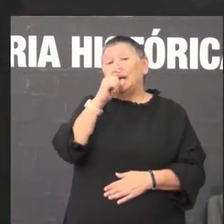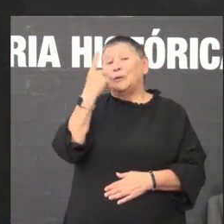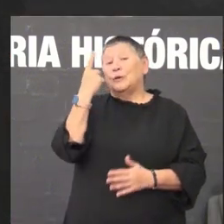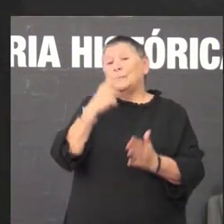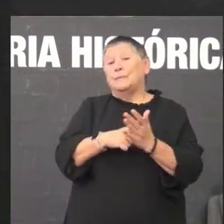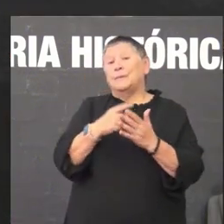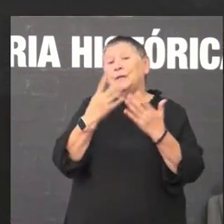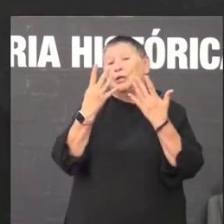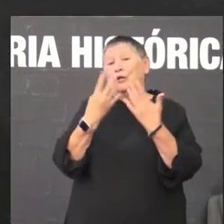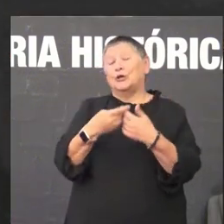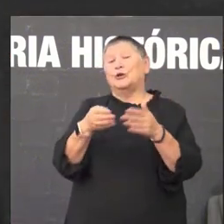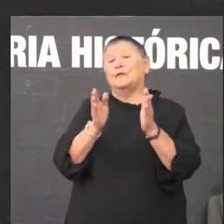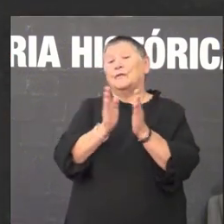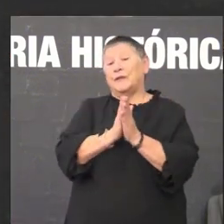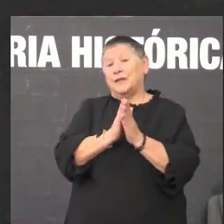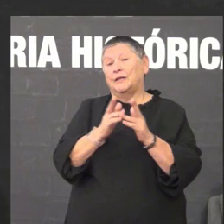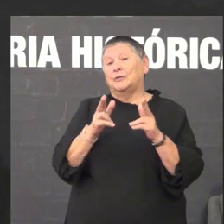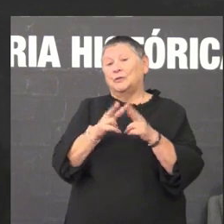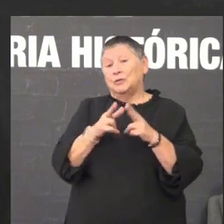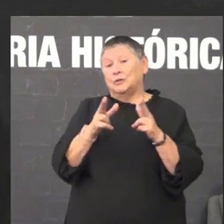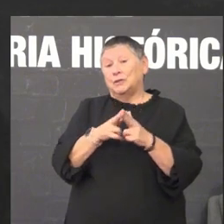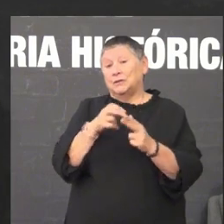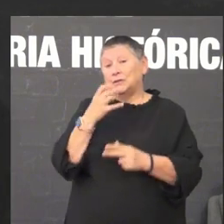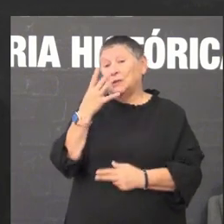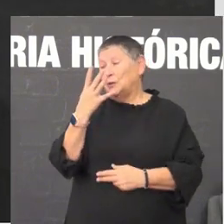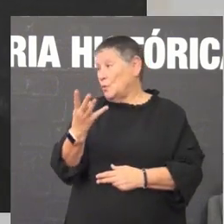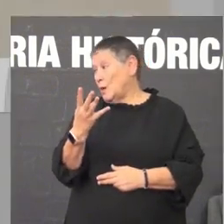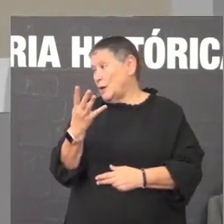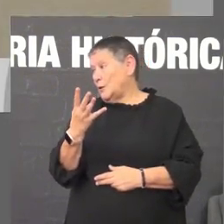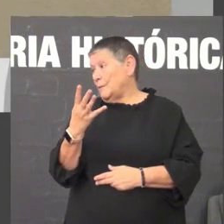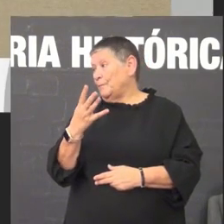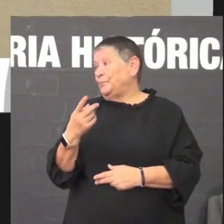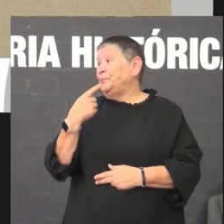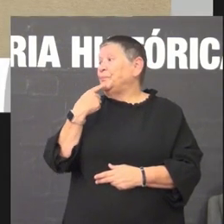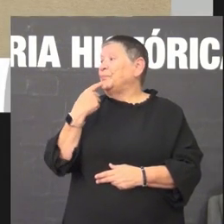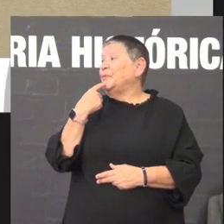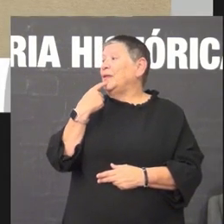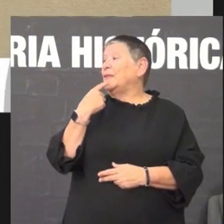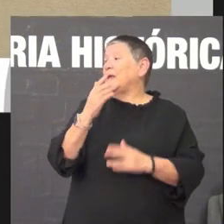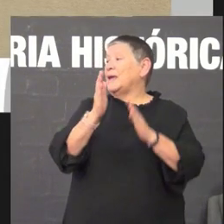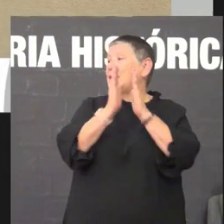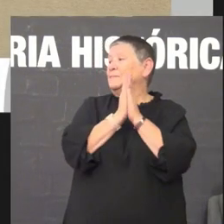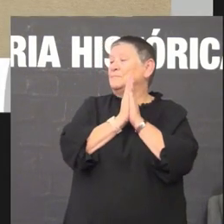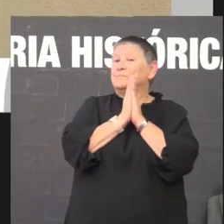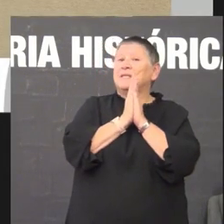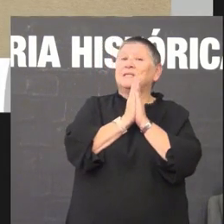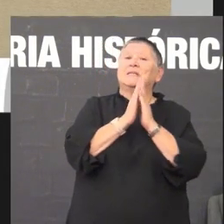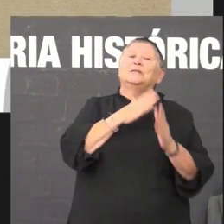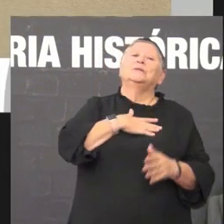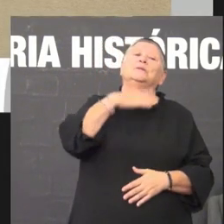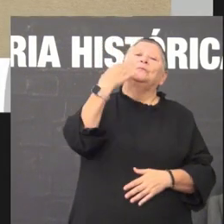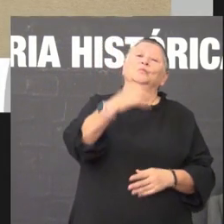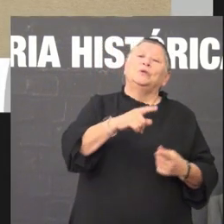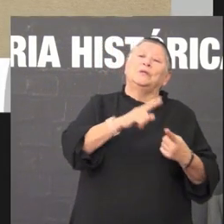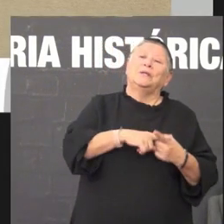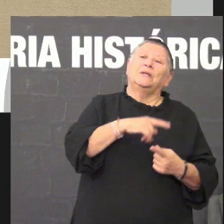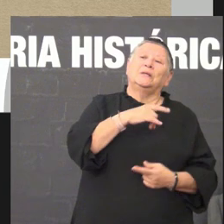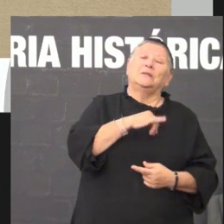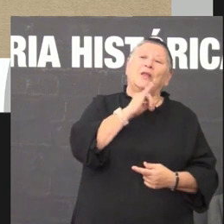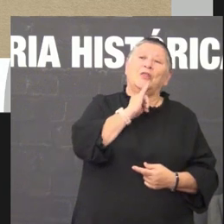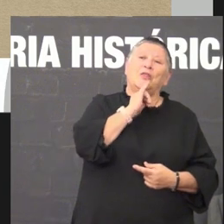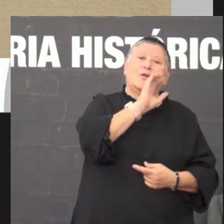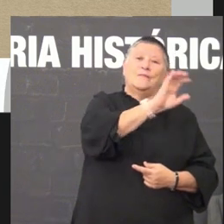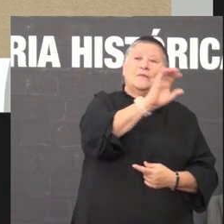a partir do Concilio Vaticano II dice que as misas poden ser na lingua que fala a xente permiten-se as misas en